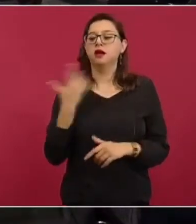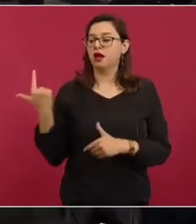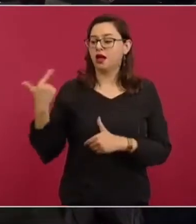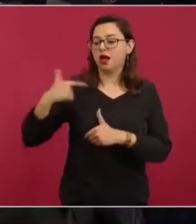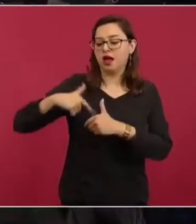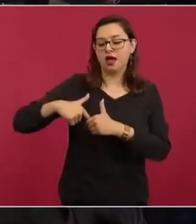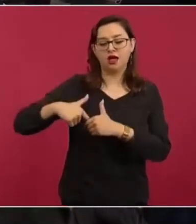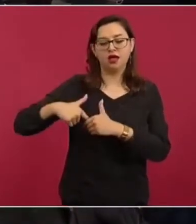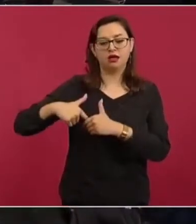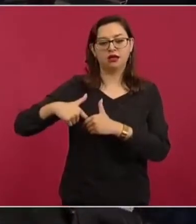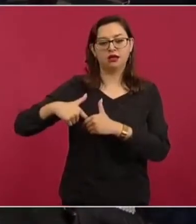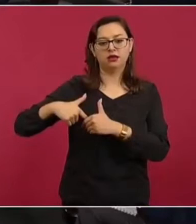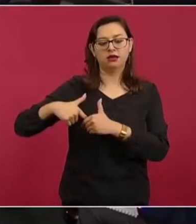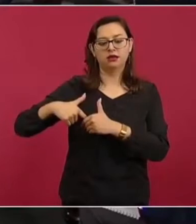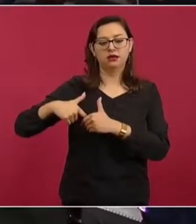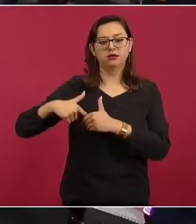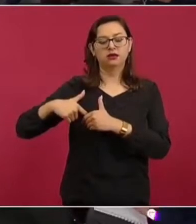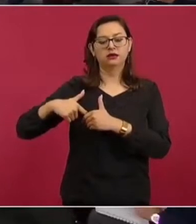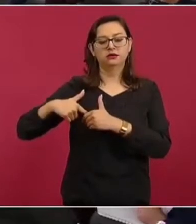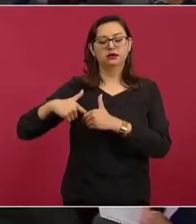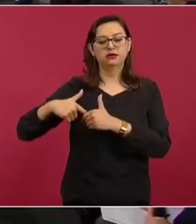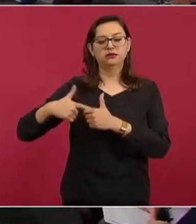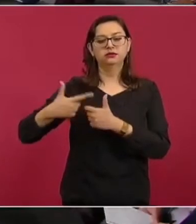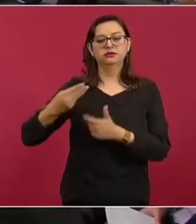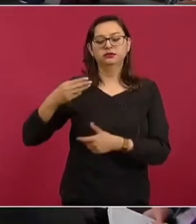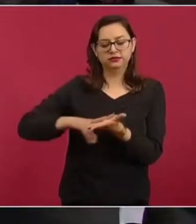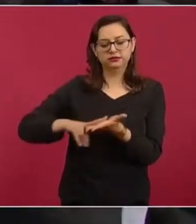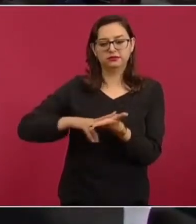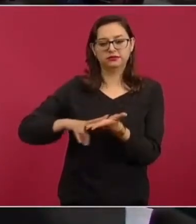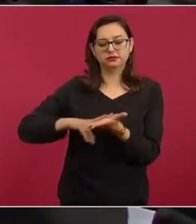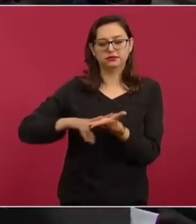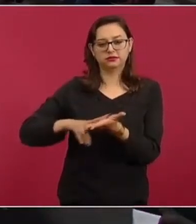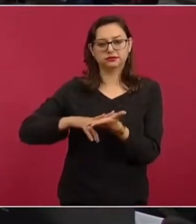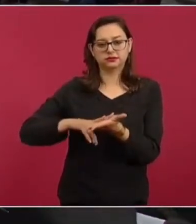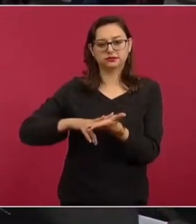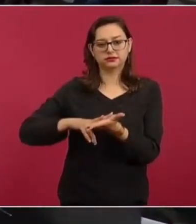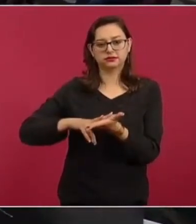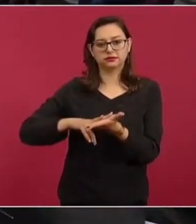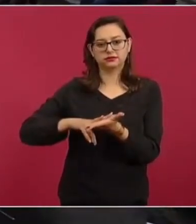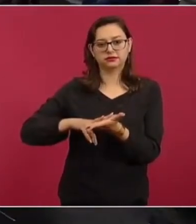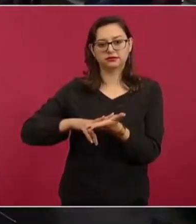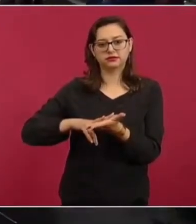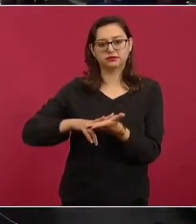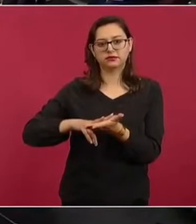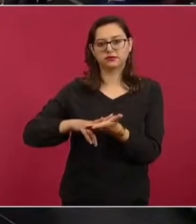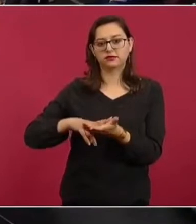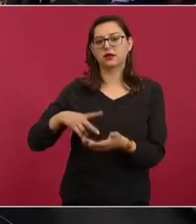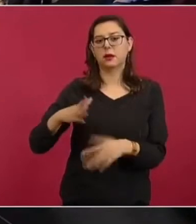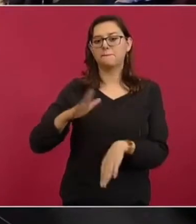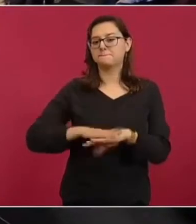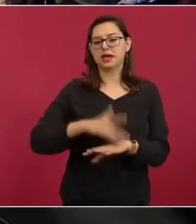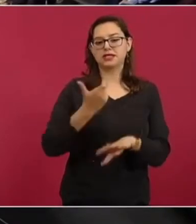la magna, de la más alta?